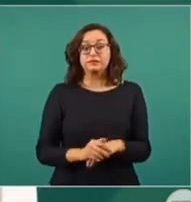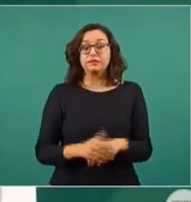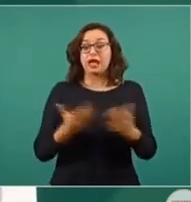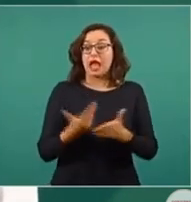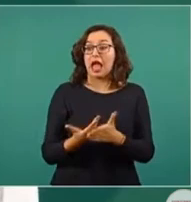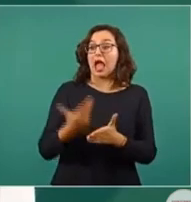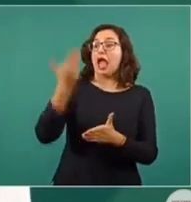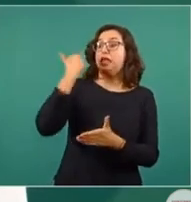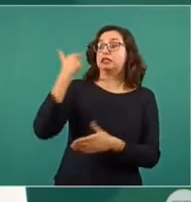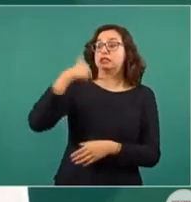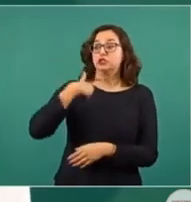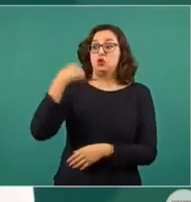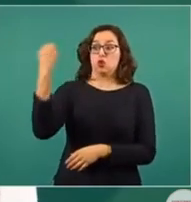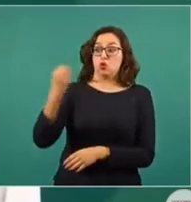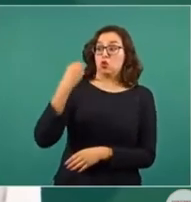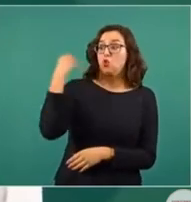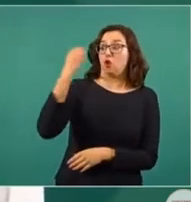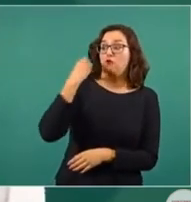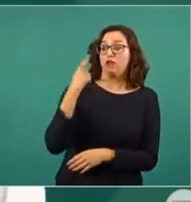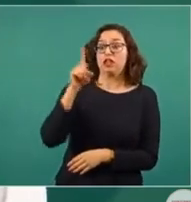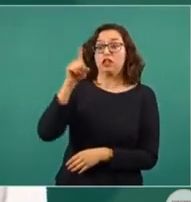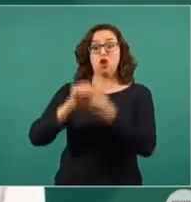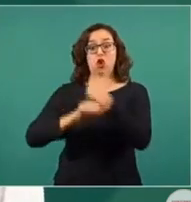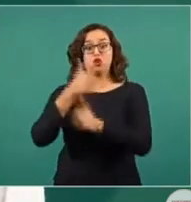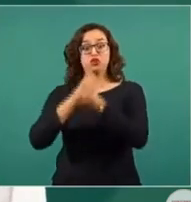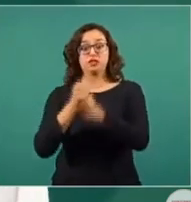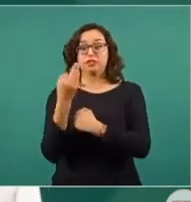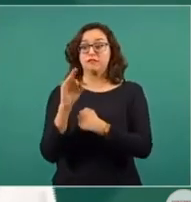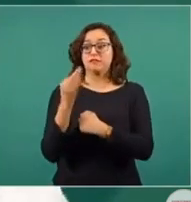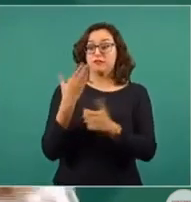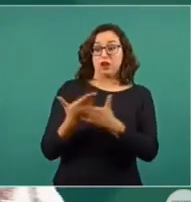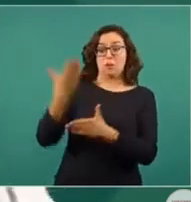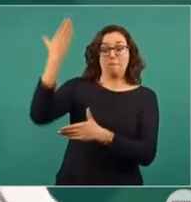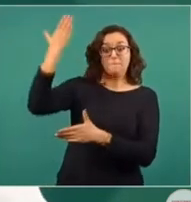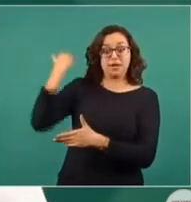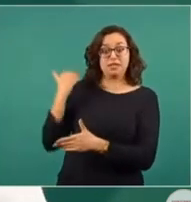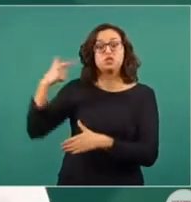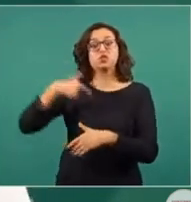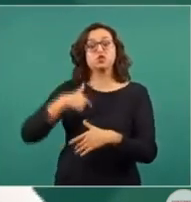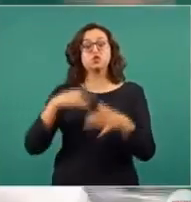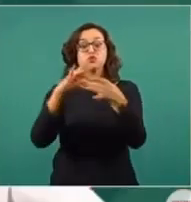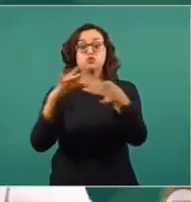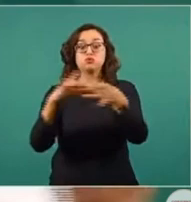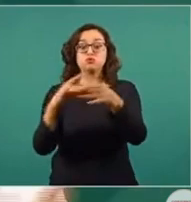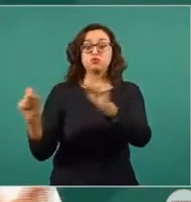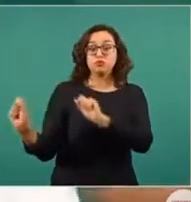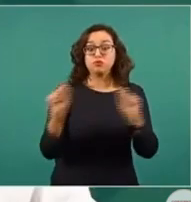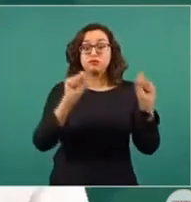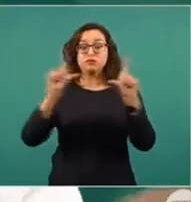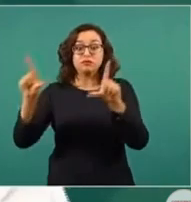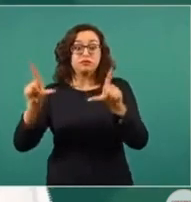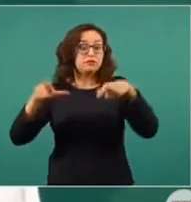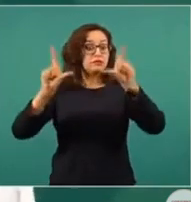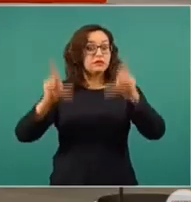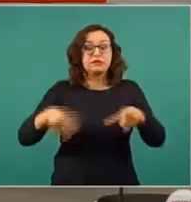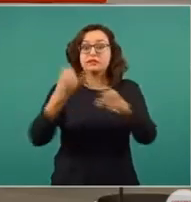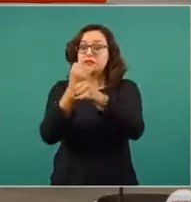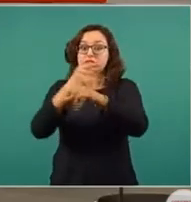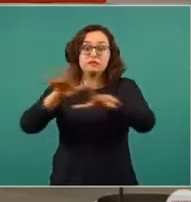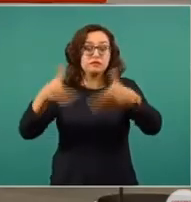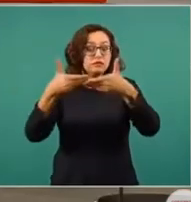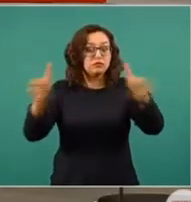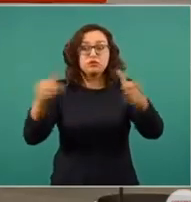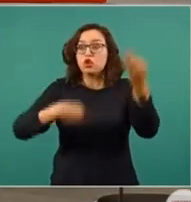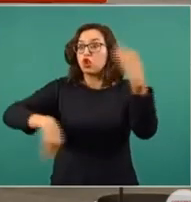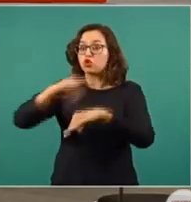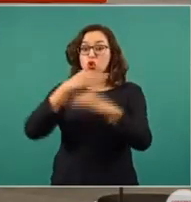conferencia que di en la Academia Nacional de Medicina el 11 de febrero próximo pasado, en donde puso una diapositiva, esto es información pública, todo el mundo la puede